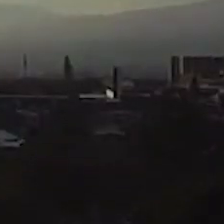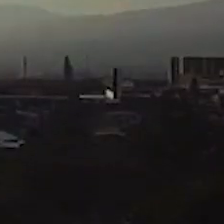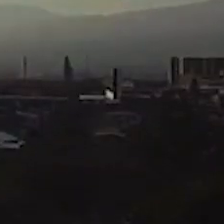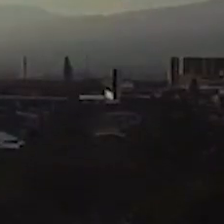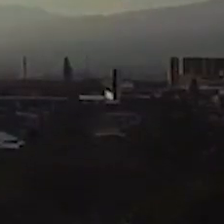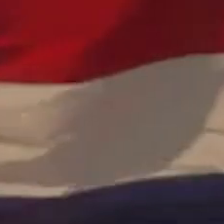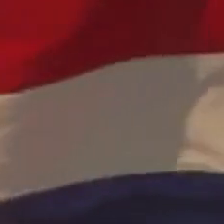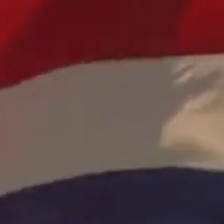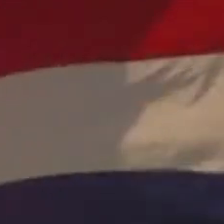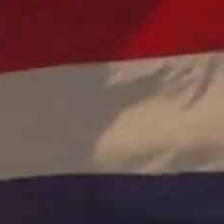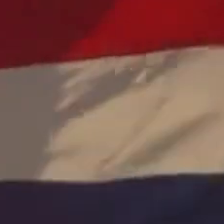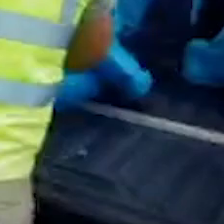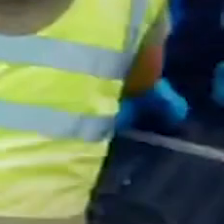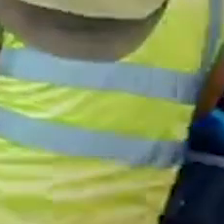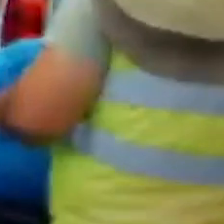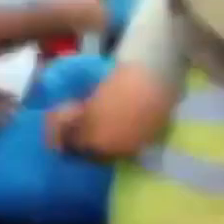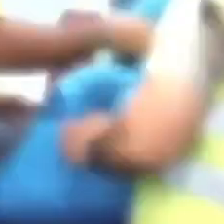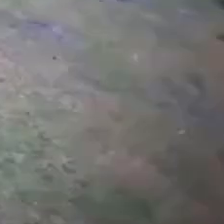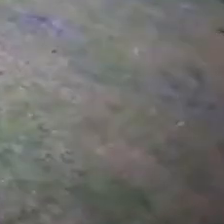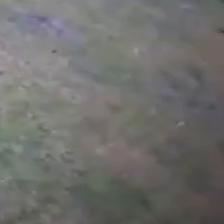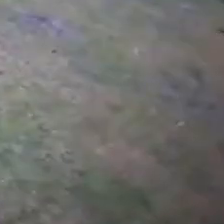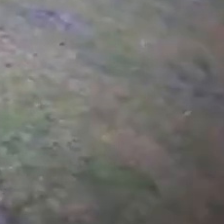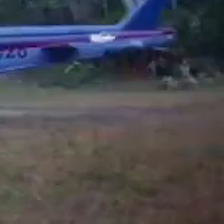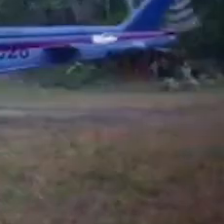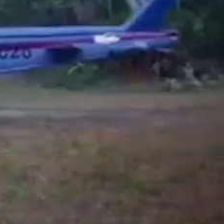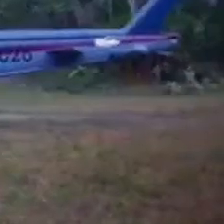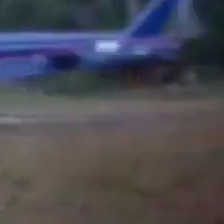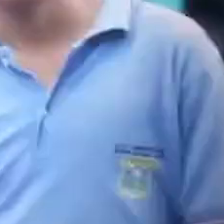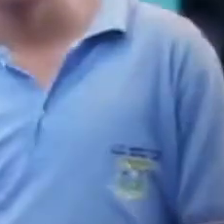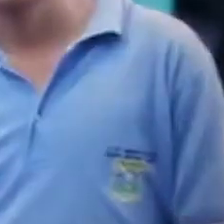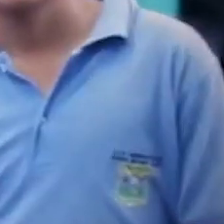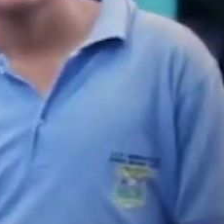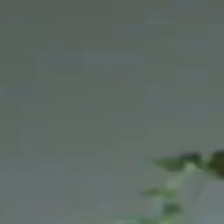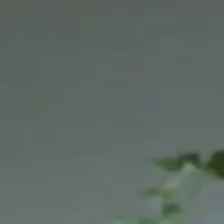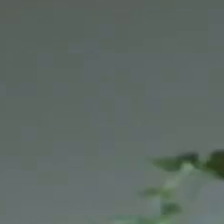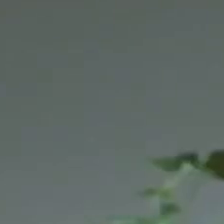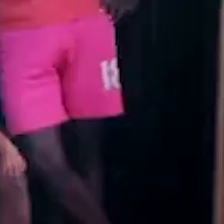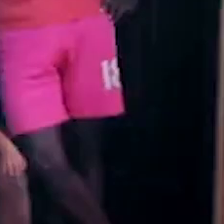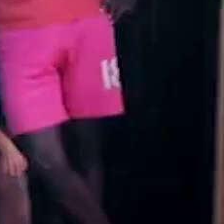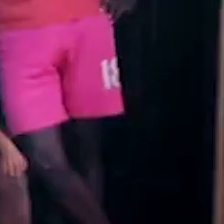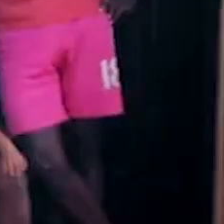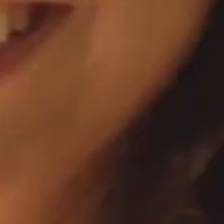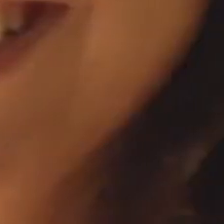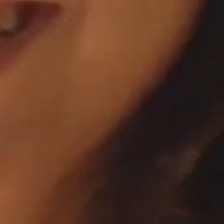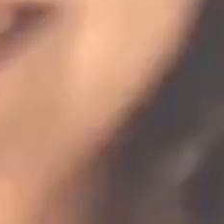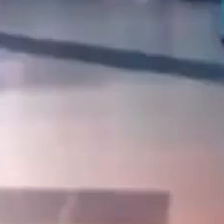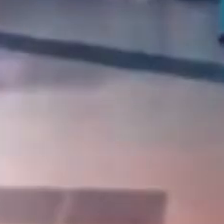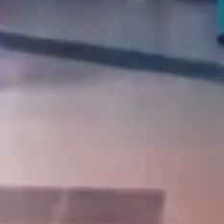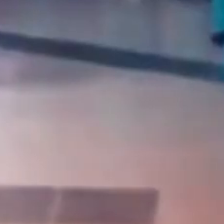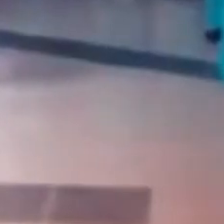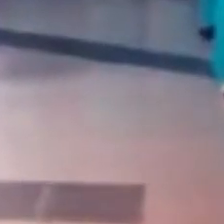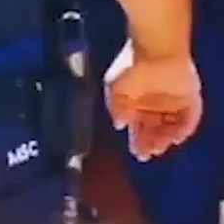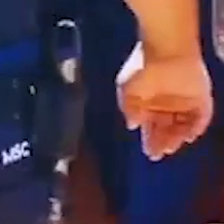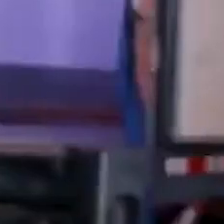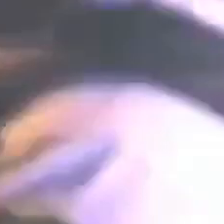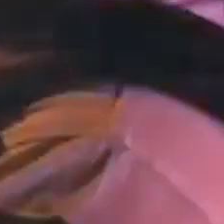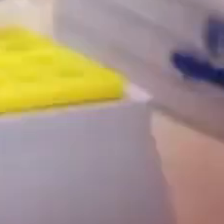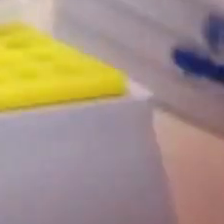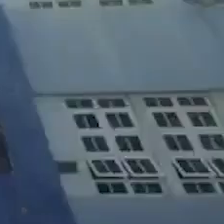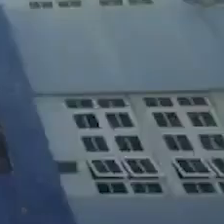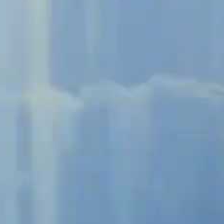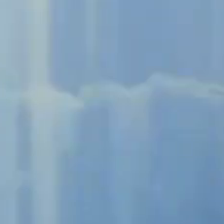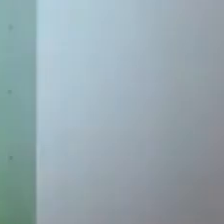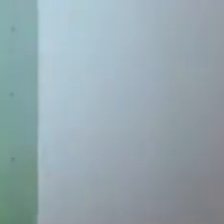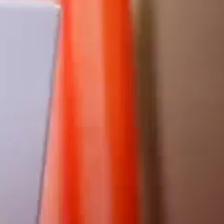que significa nuestra pura vida. Tocando a las personas que queremos bien solo con el corazón. Unite al